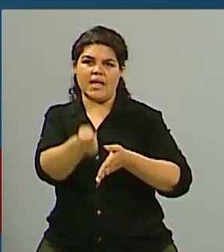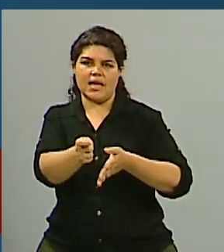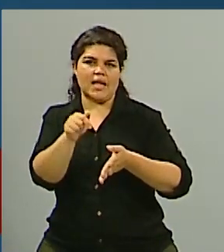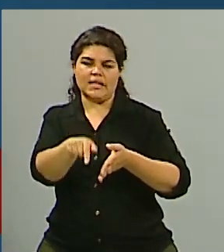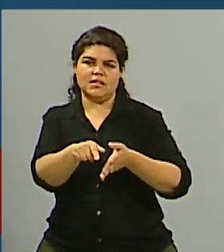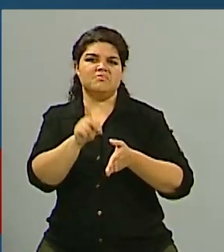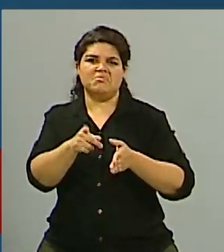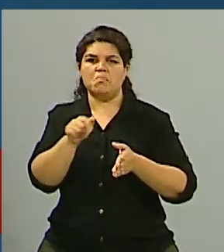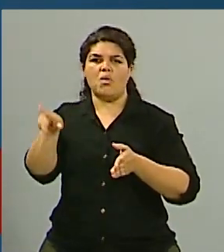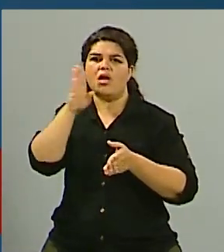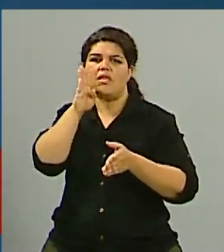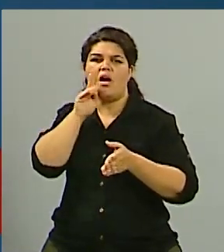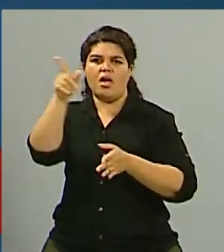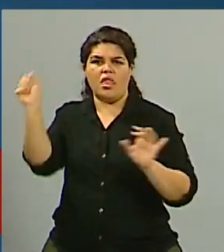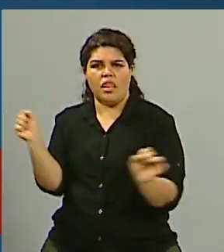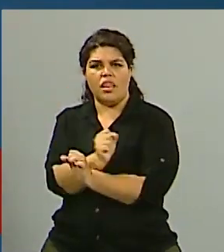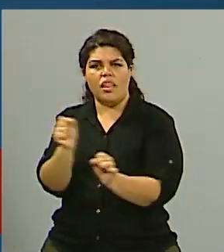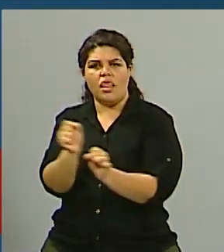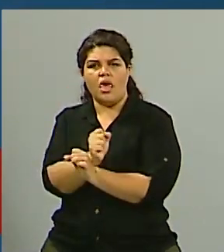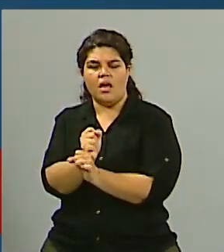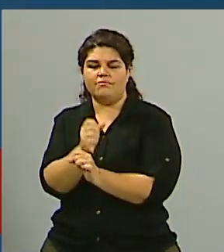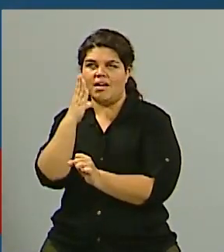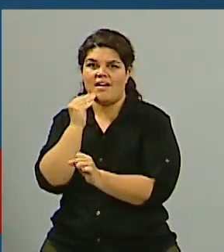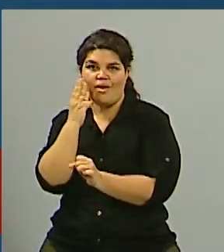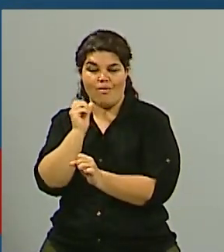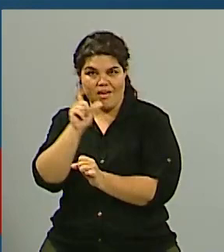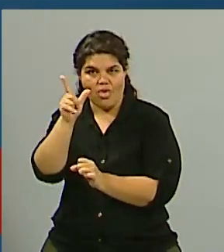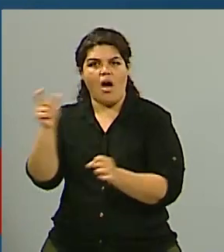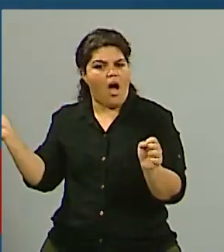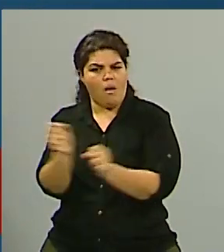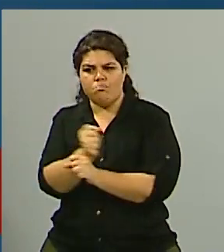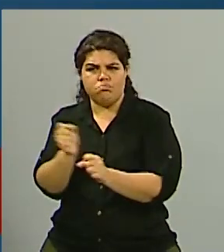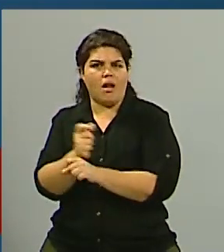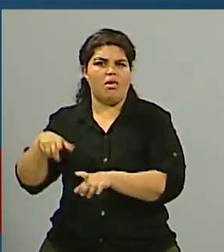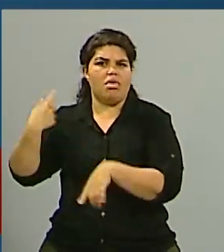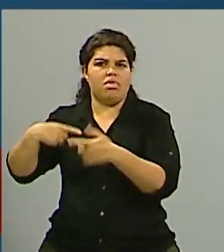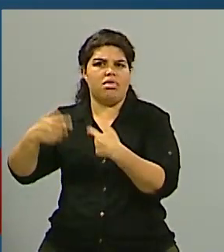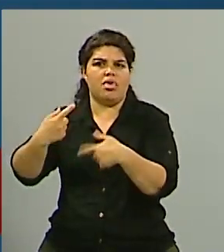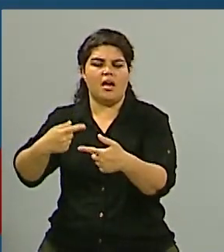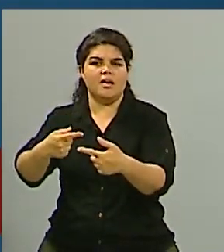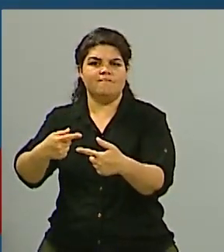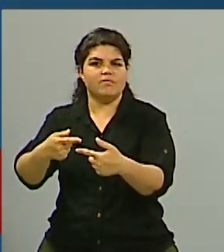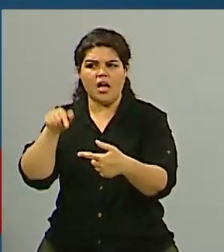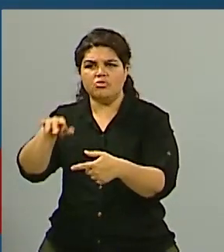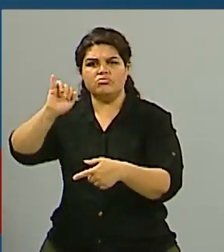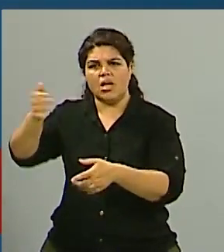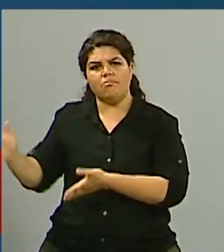para la explotación pesquera que violan el régimen